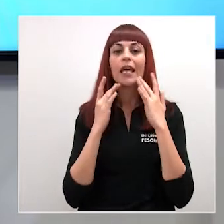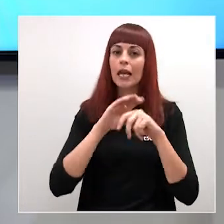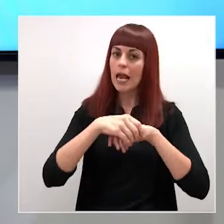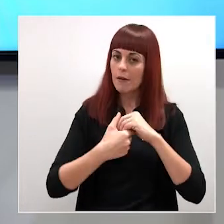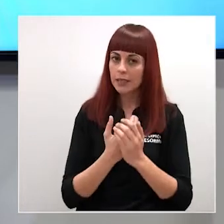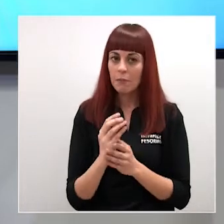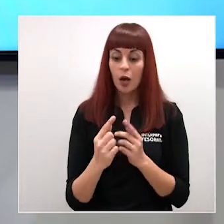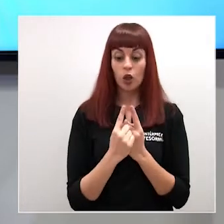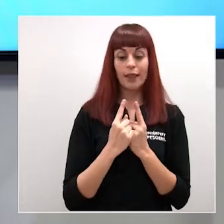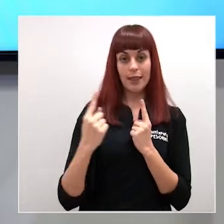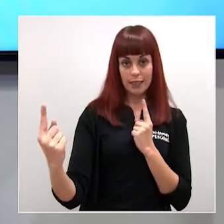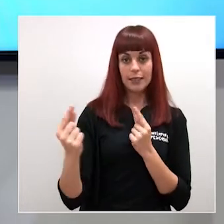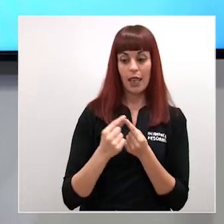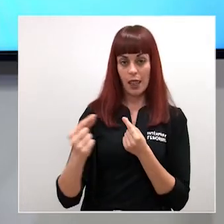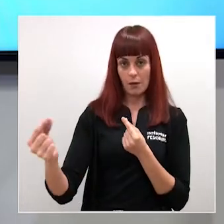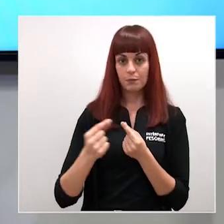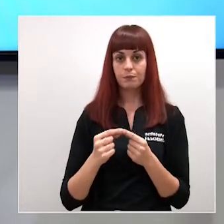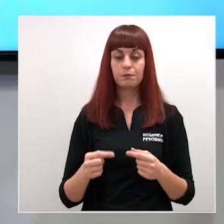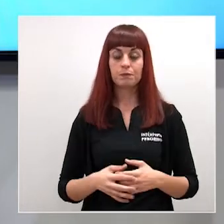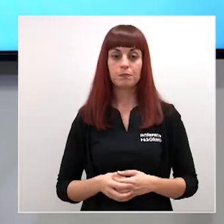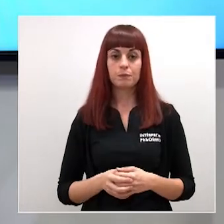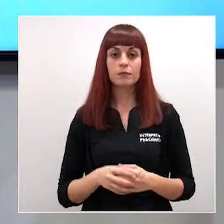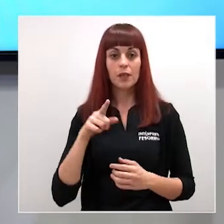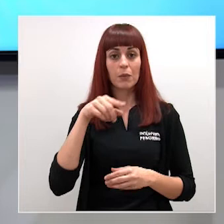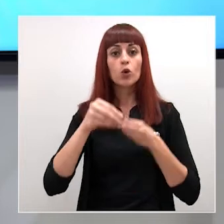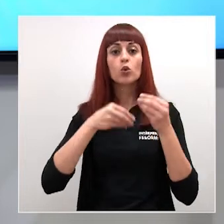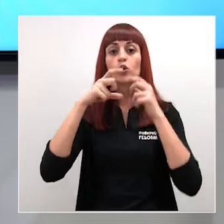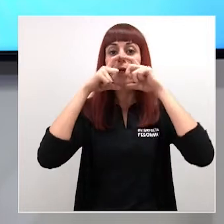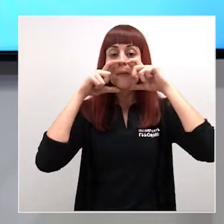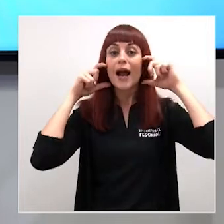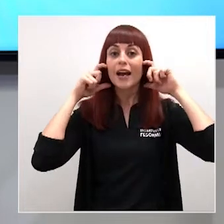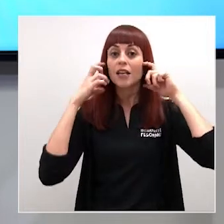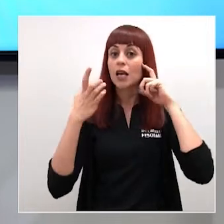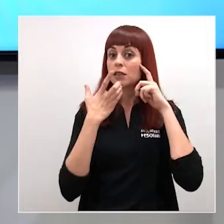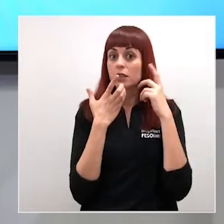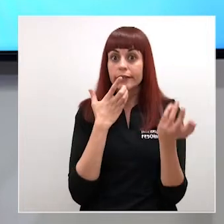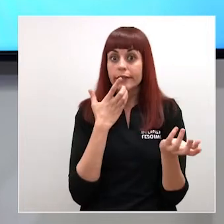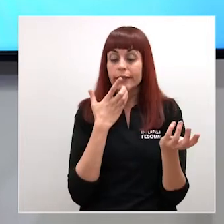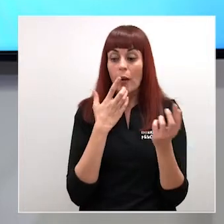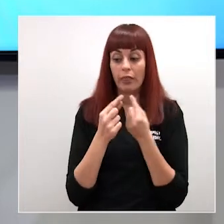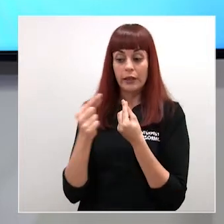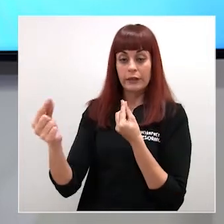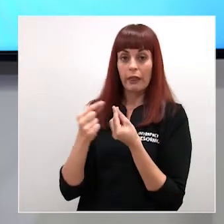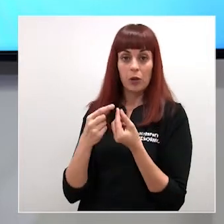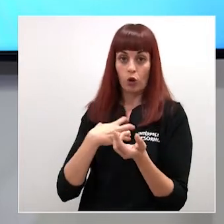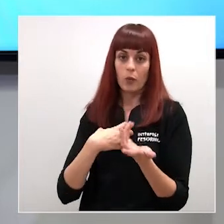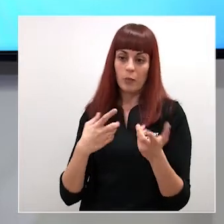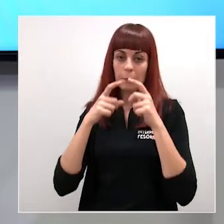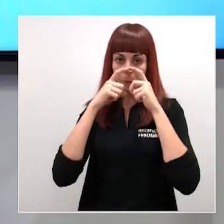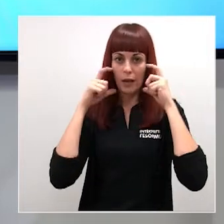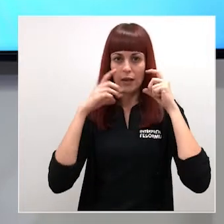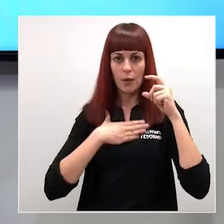de manos, de distanciamiento social y el uso de mascarillas en caso de no poder asegurar este distanciamiento pueden